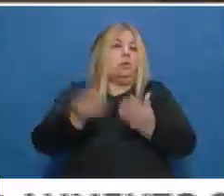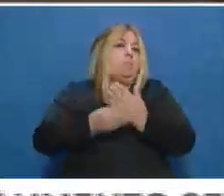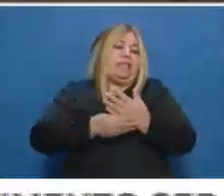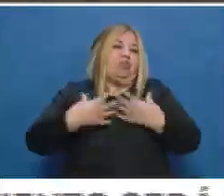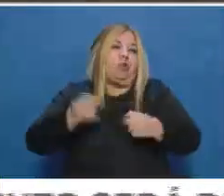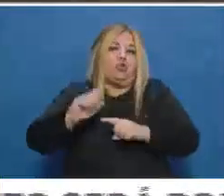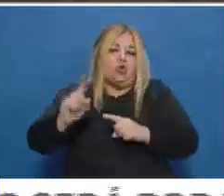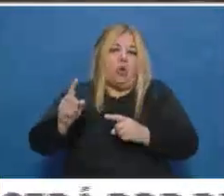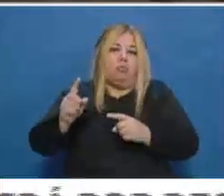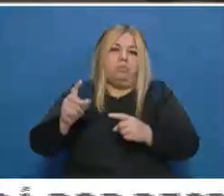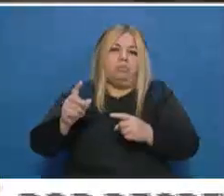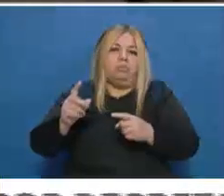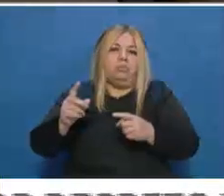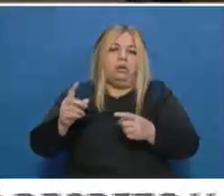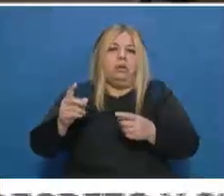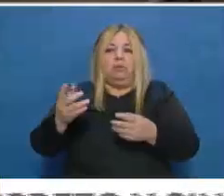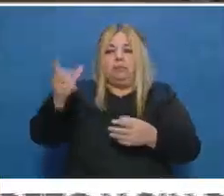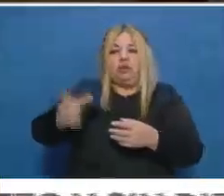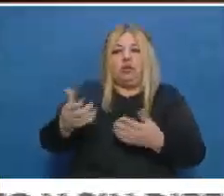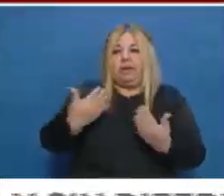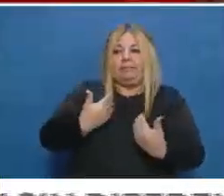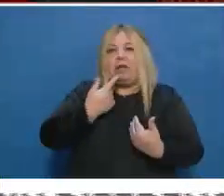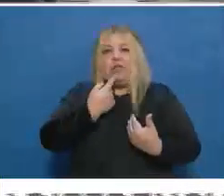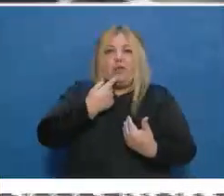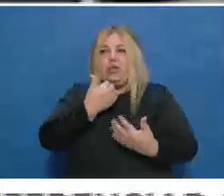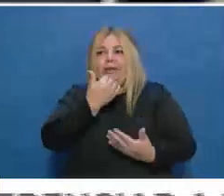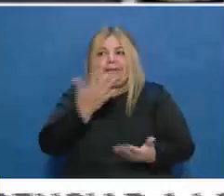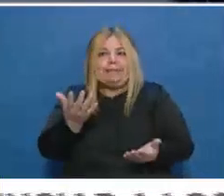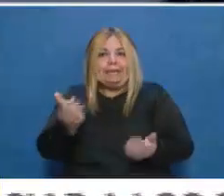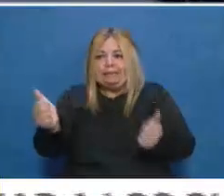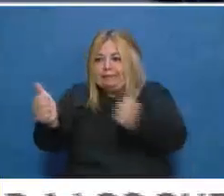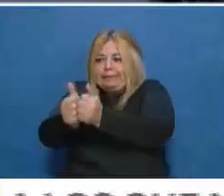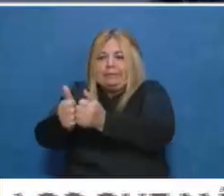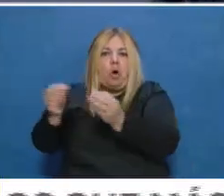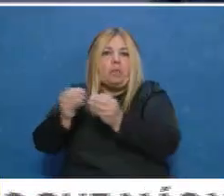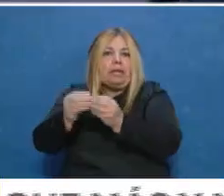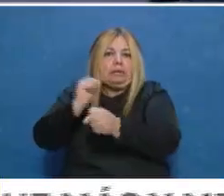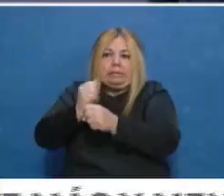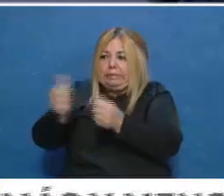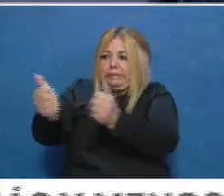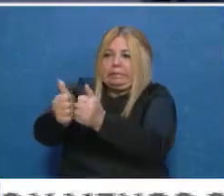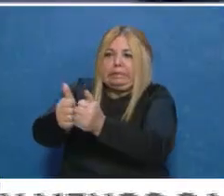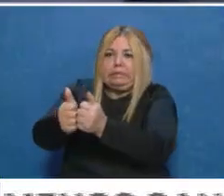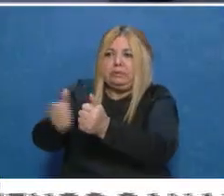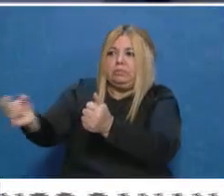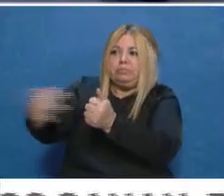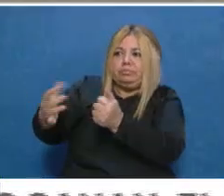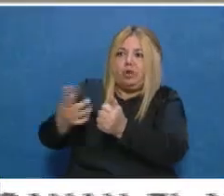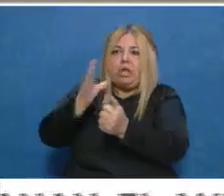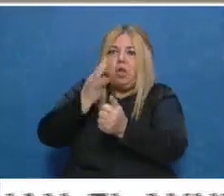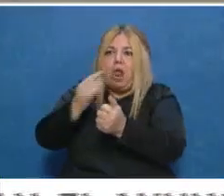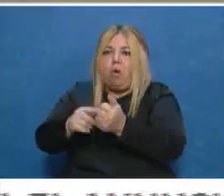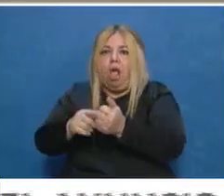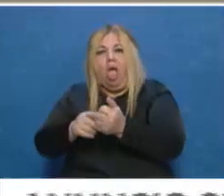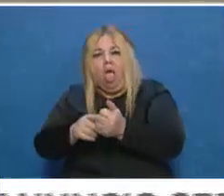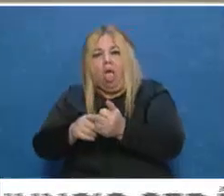digamos, no lo cubre cuando no hay síntomas en aquellos contactos estrechos, pero de ese modo, bueno, se ha podido controlar estos